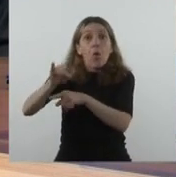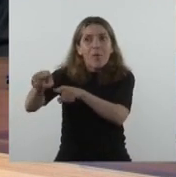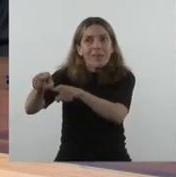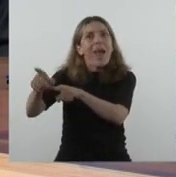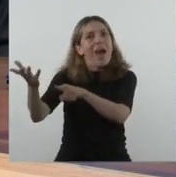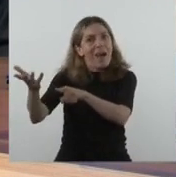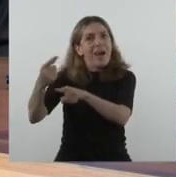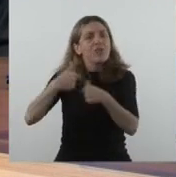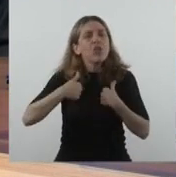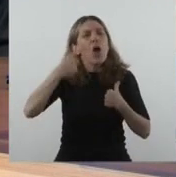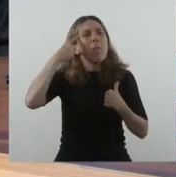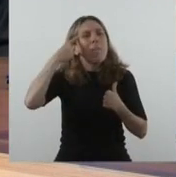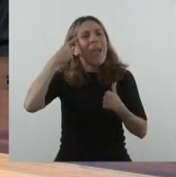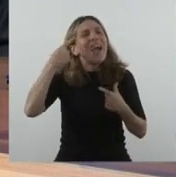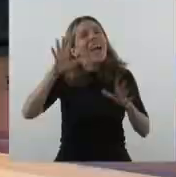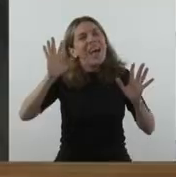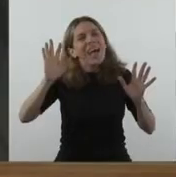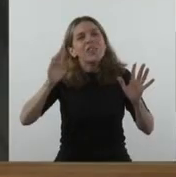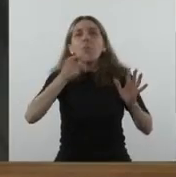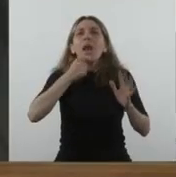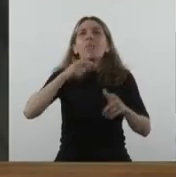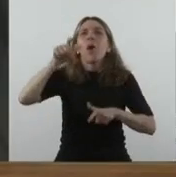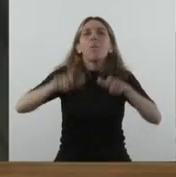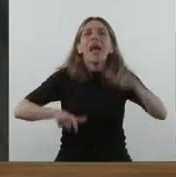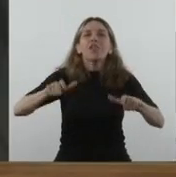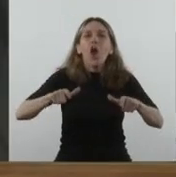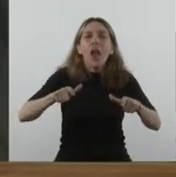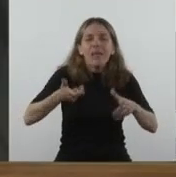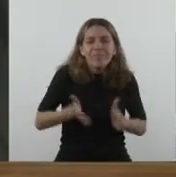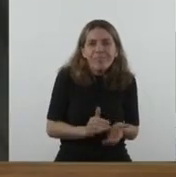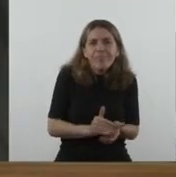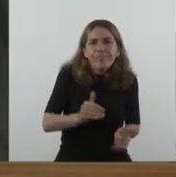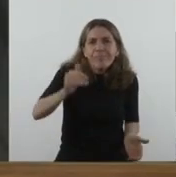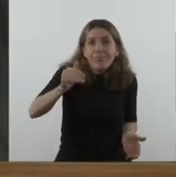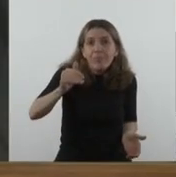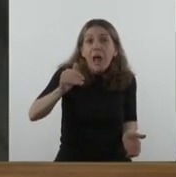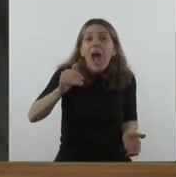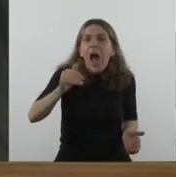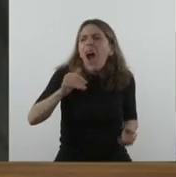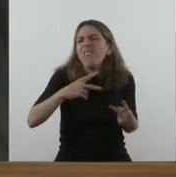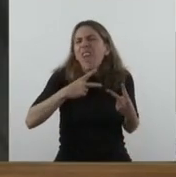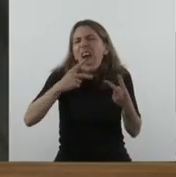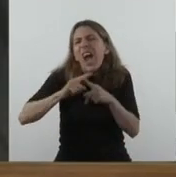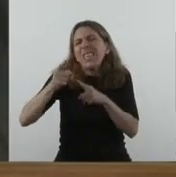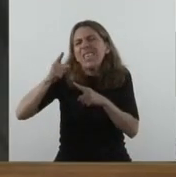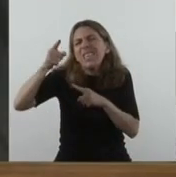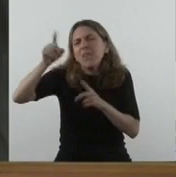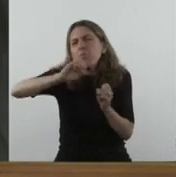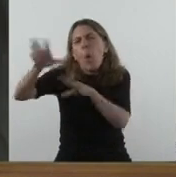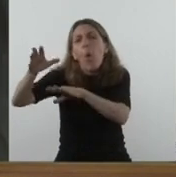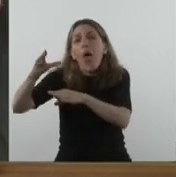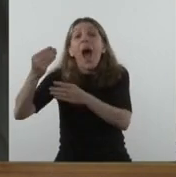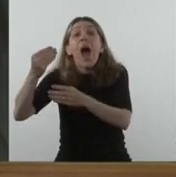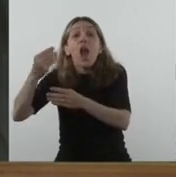porque yo soy de los que piensan que no debemos llevar a la gente a las universidades, sino que hay que llevar las universidades a la gente para que puedan